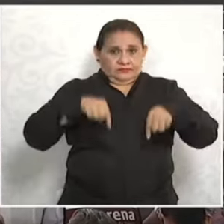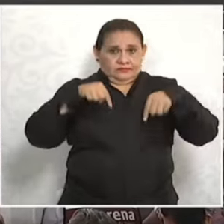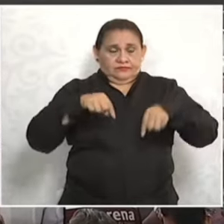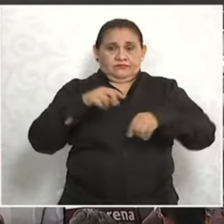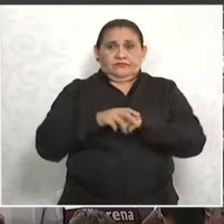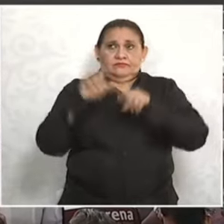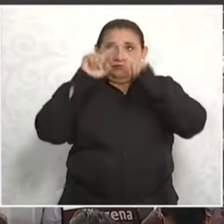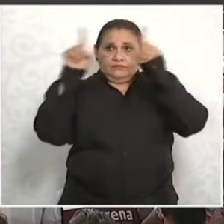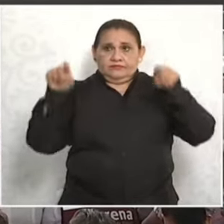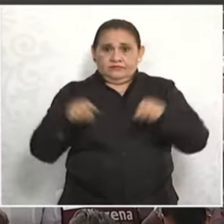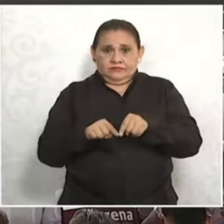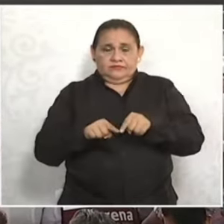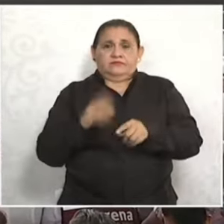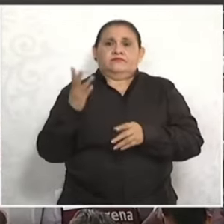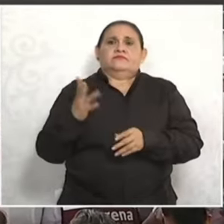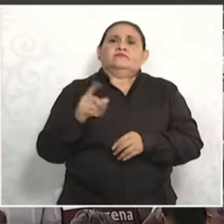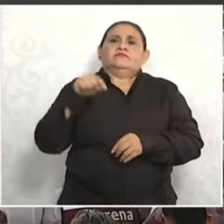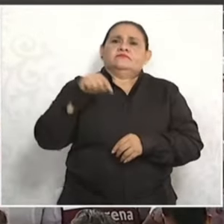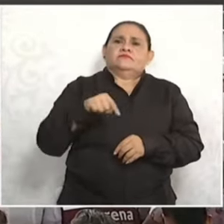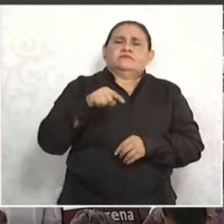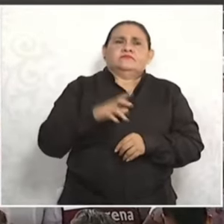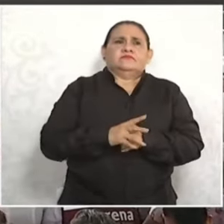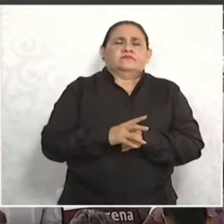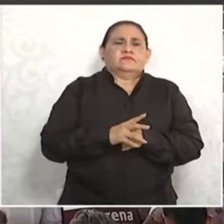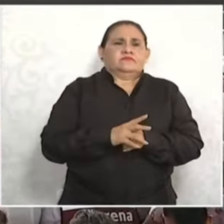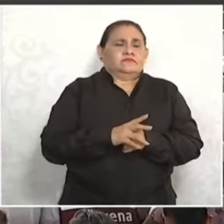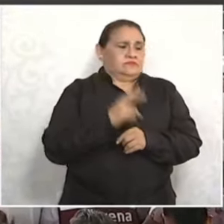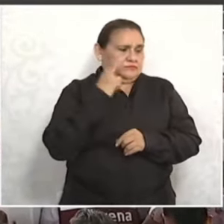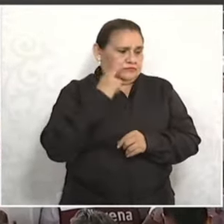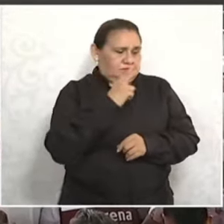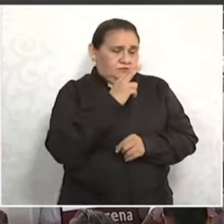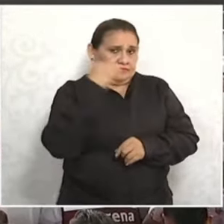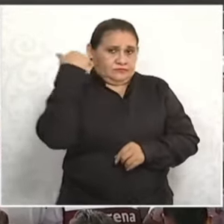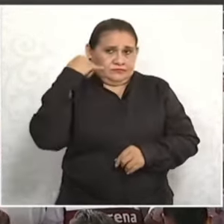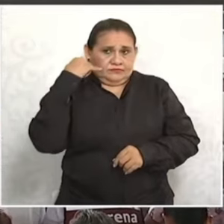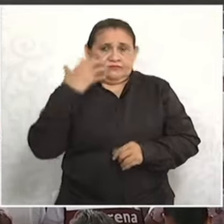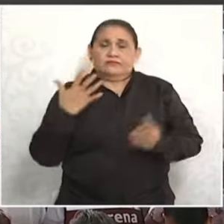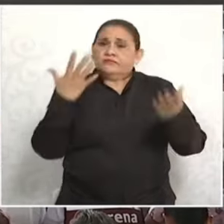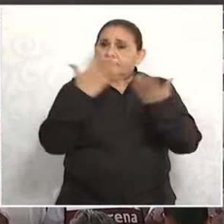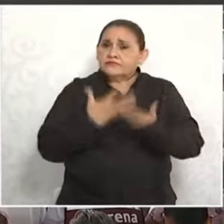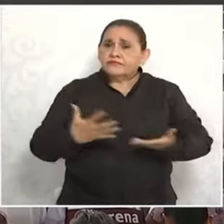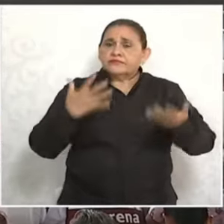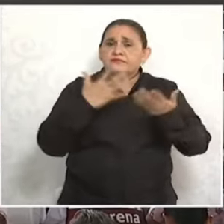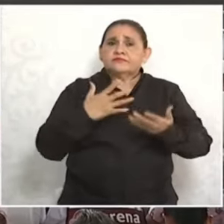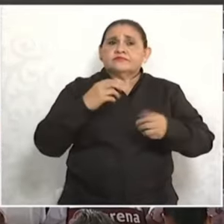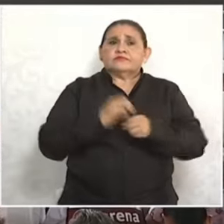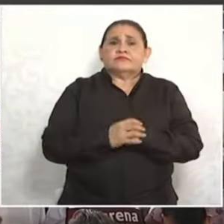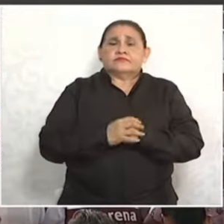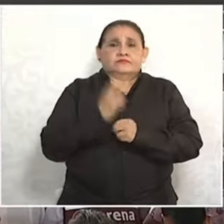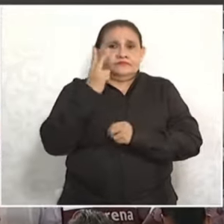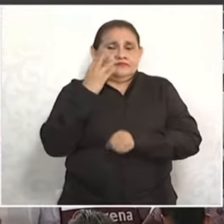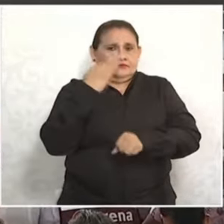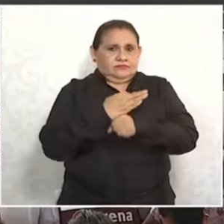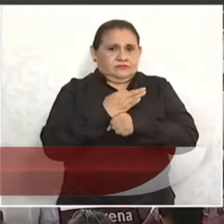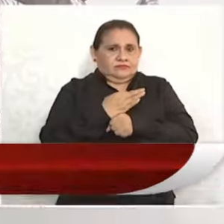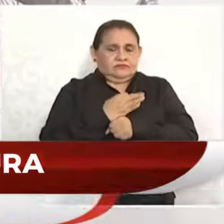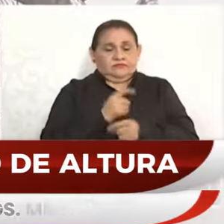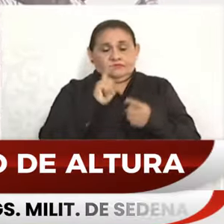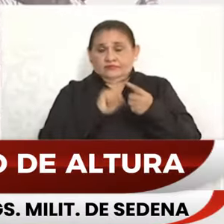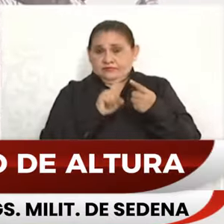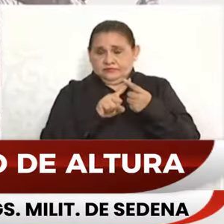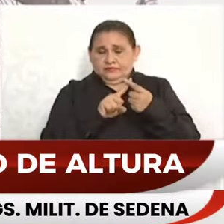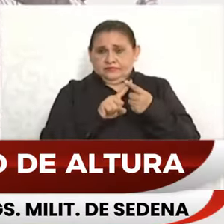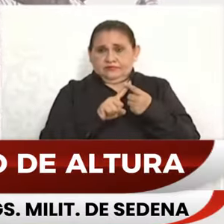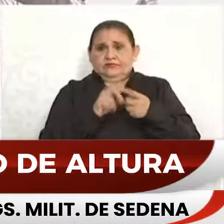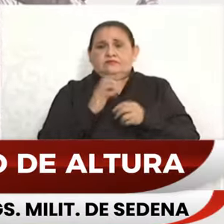Tan sólo en el estado de Yucatán, conforme a los estudios de demanda, se proyecta construir la infraestructura de carga en dos etapas. En la primera, las